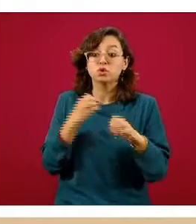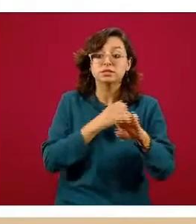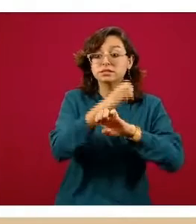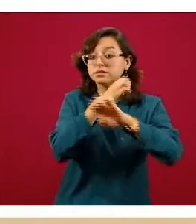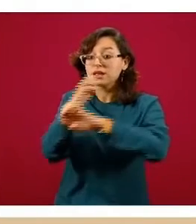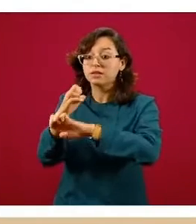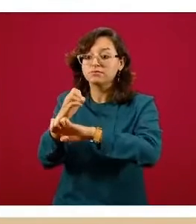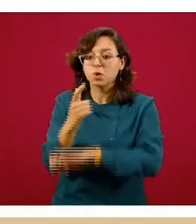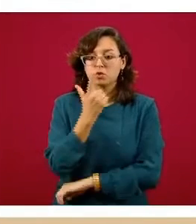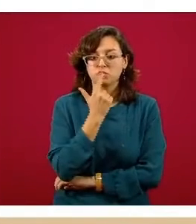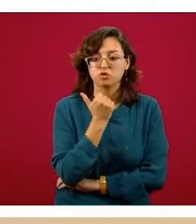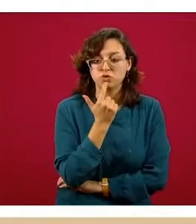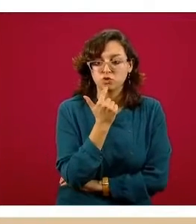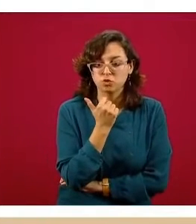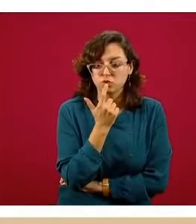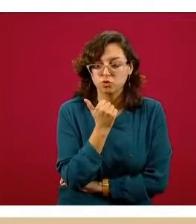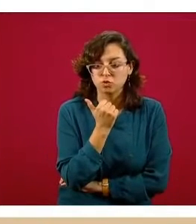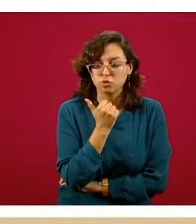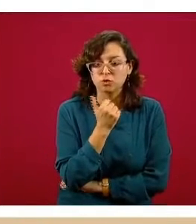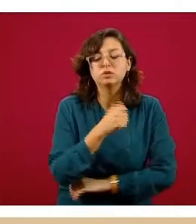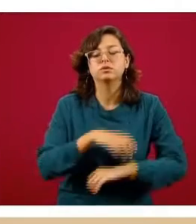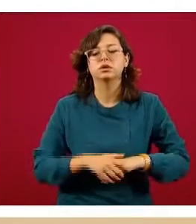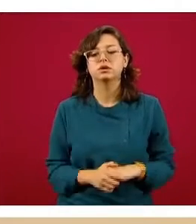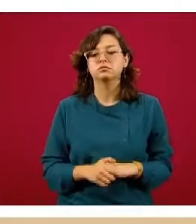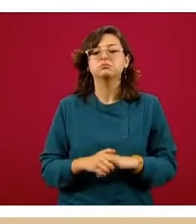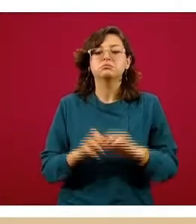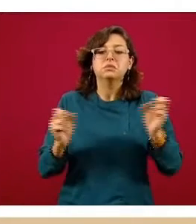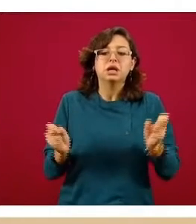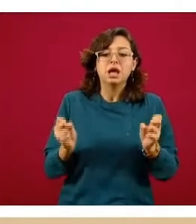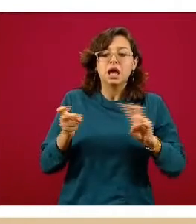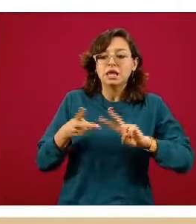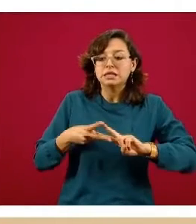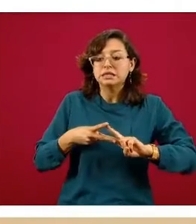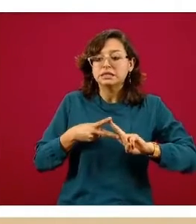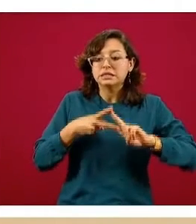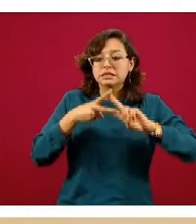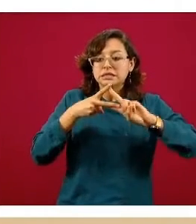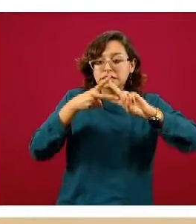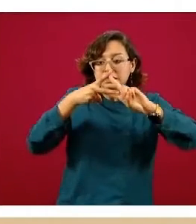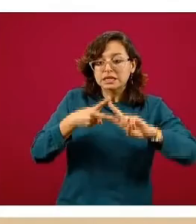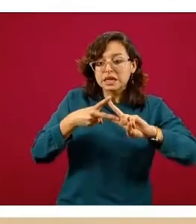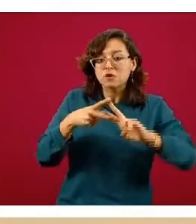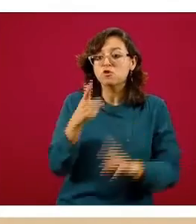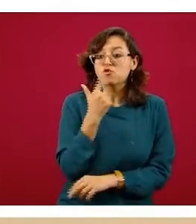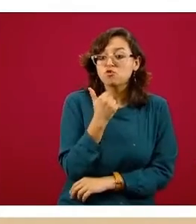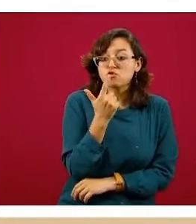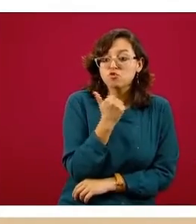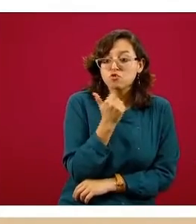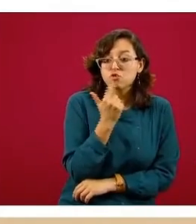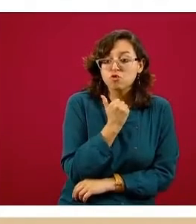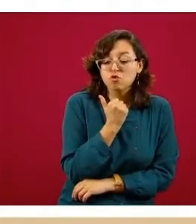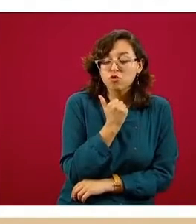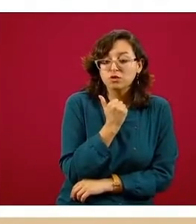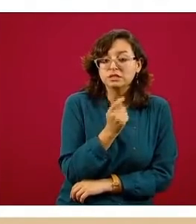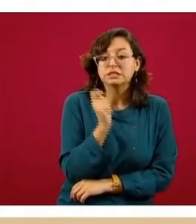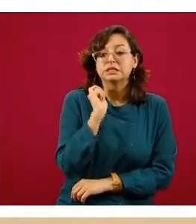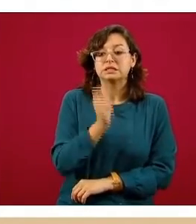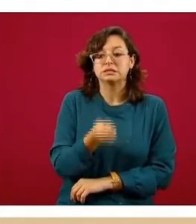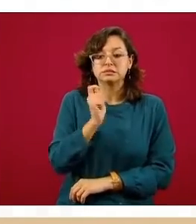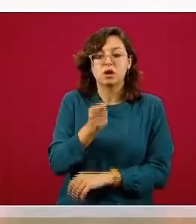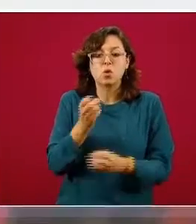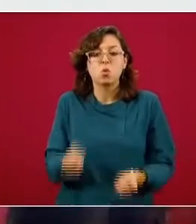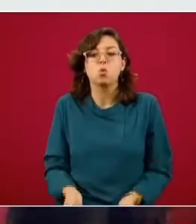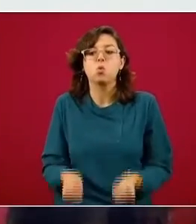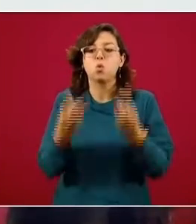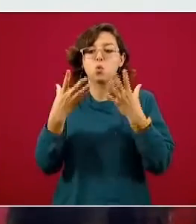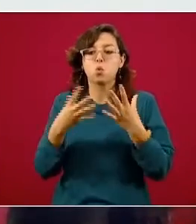rojo lo que se ve en estos triangulitos de color rojo es la tendencia de la epidemia